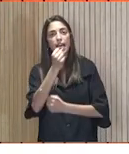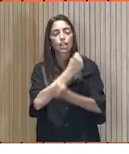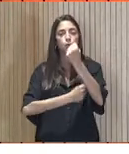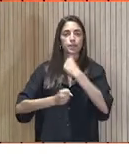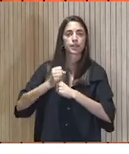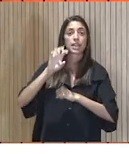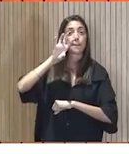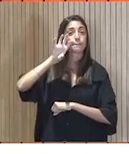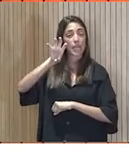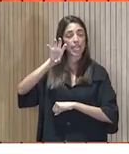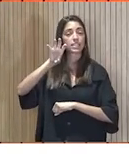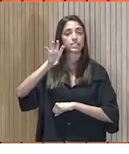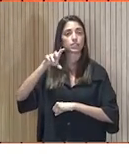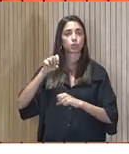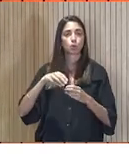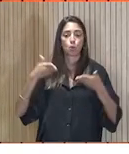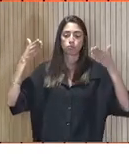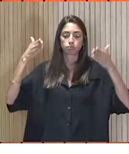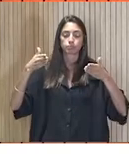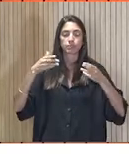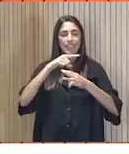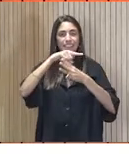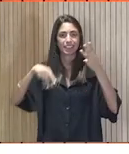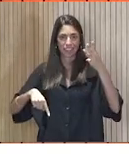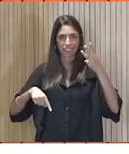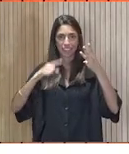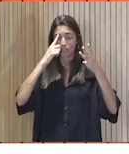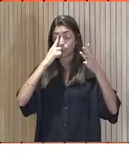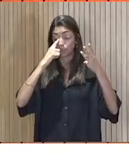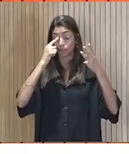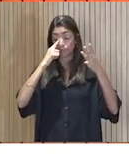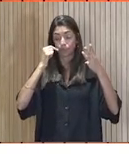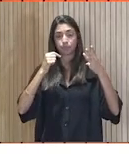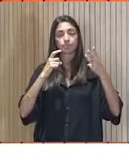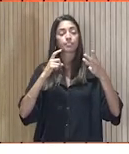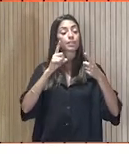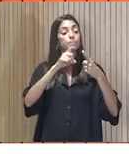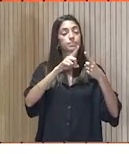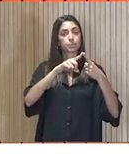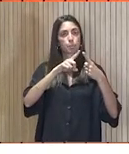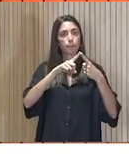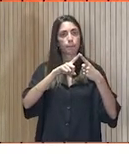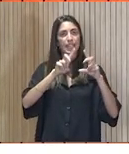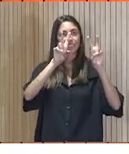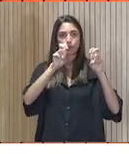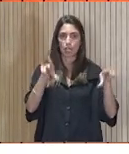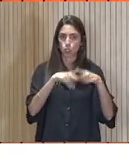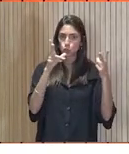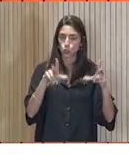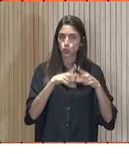del país, se focalizó en dos grandes mundos, tres quizá, por subvivirlos un poco mejor. Uno era el tema social,